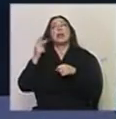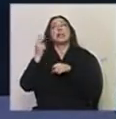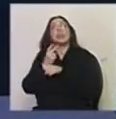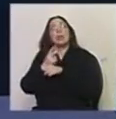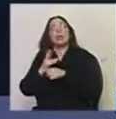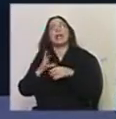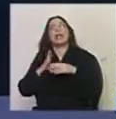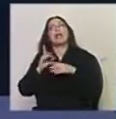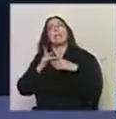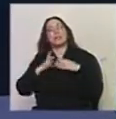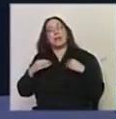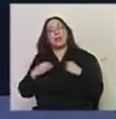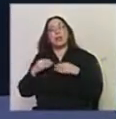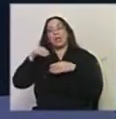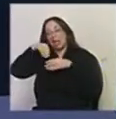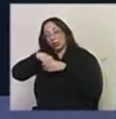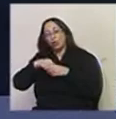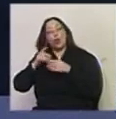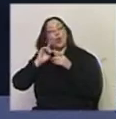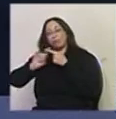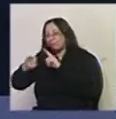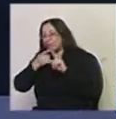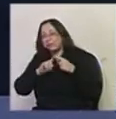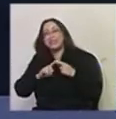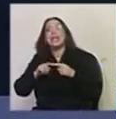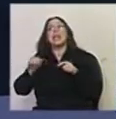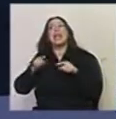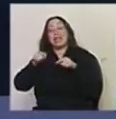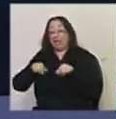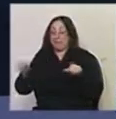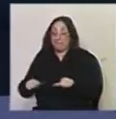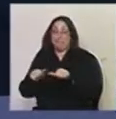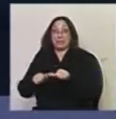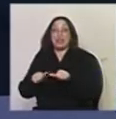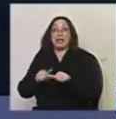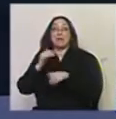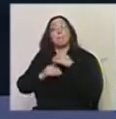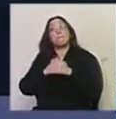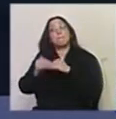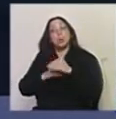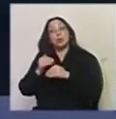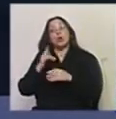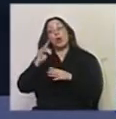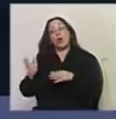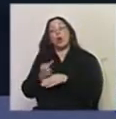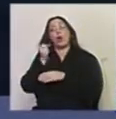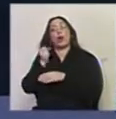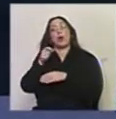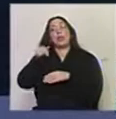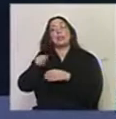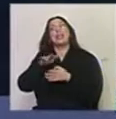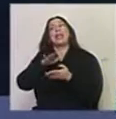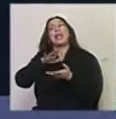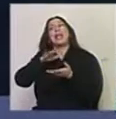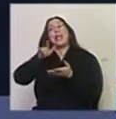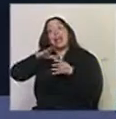primaria porque estamos todos alineados a que eso tenga que suceder. Estamos en el proceso de lograr tener ese espacio para después